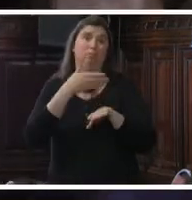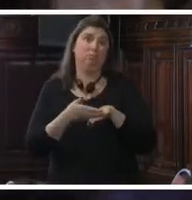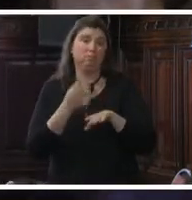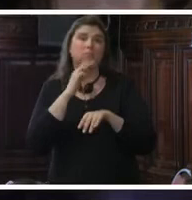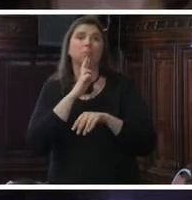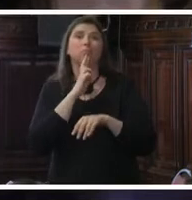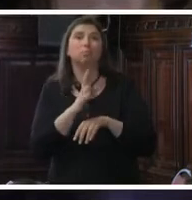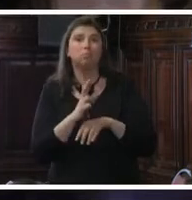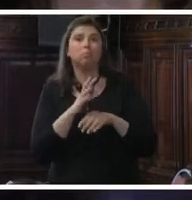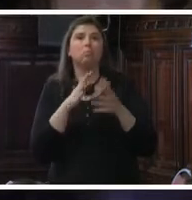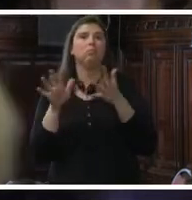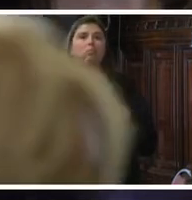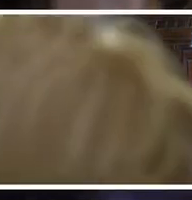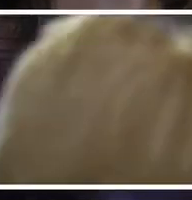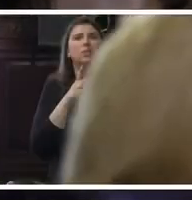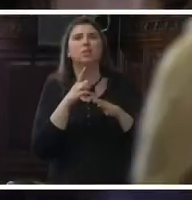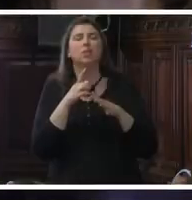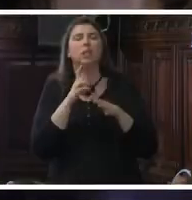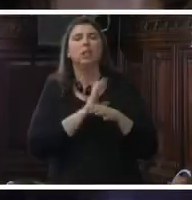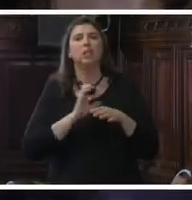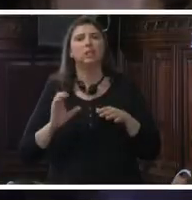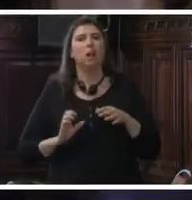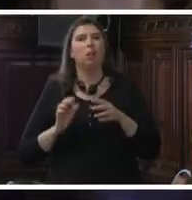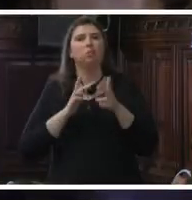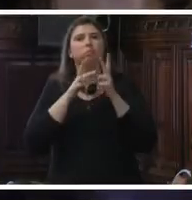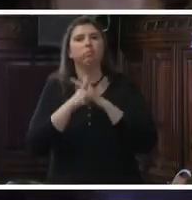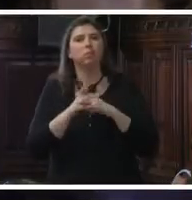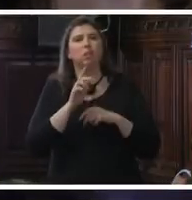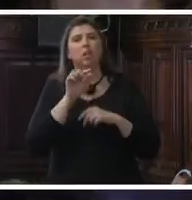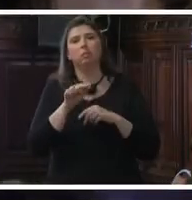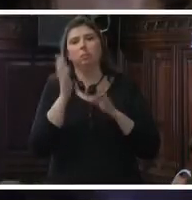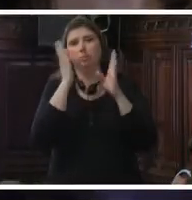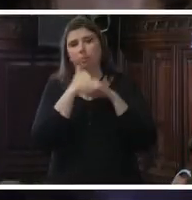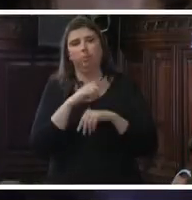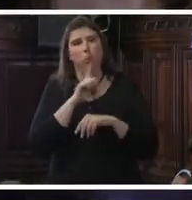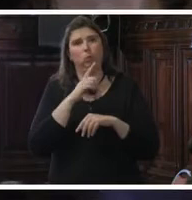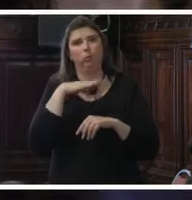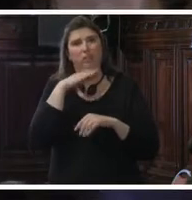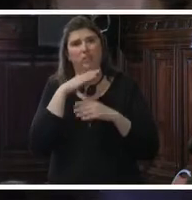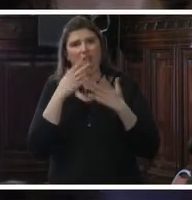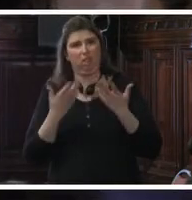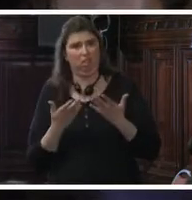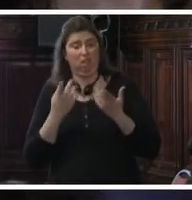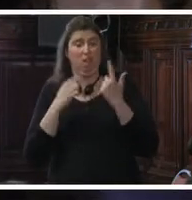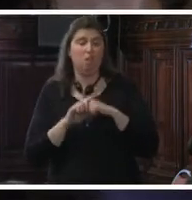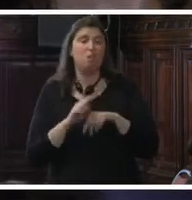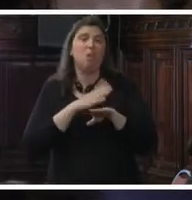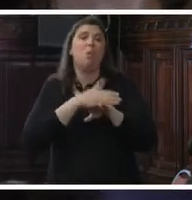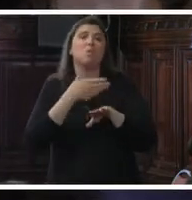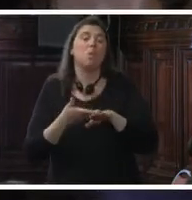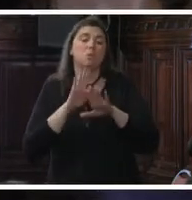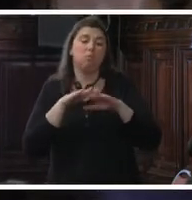respuesta dada por los Estados ante cada uno de estos delitos sea muchas veces insuficiente y como consecuencia niños, niñas y